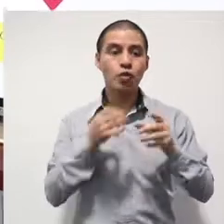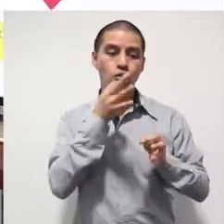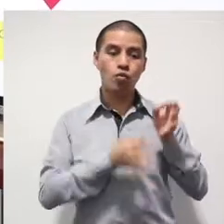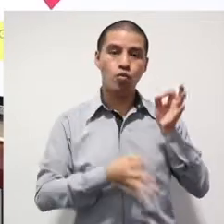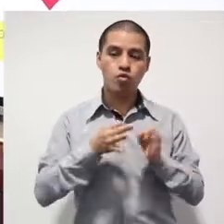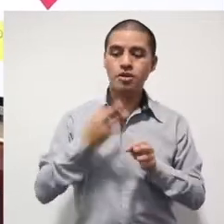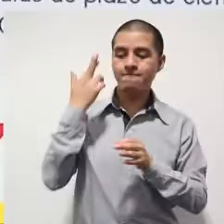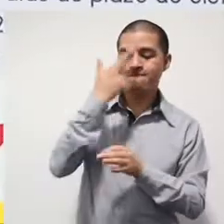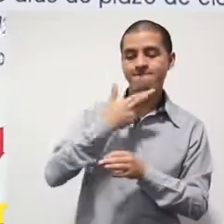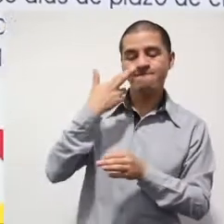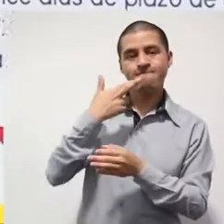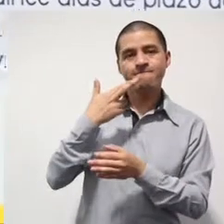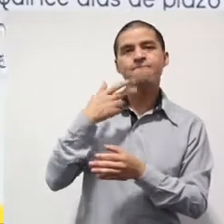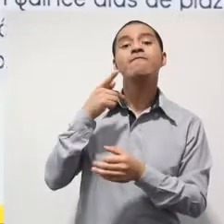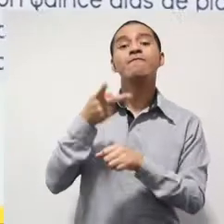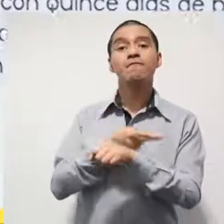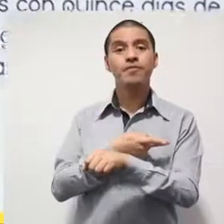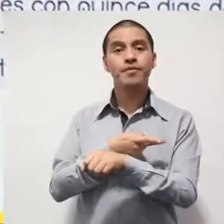En este caso,